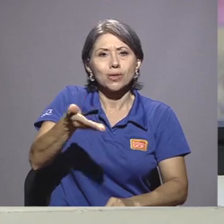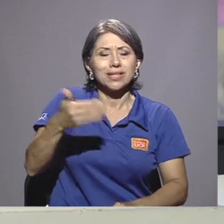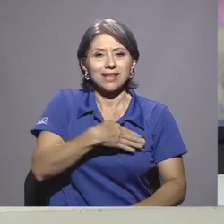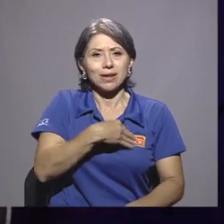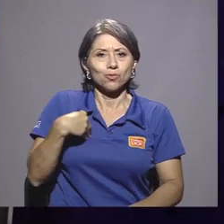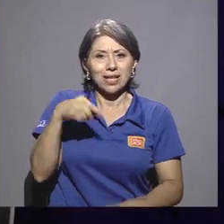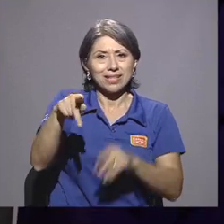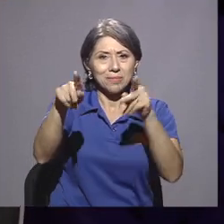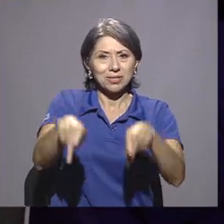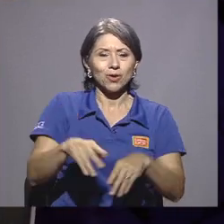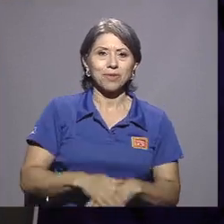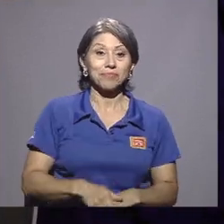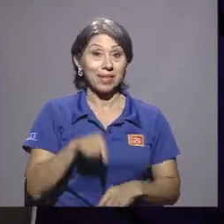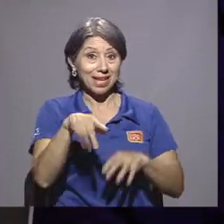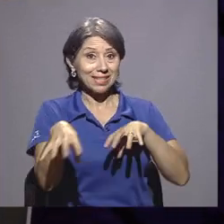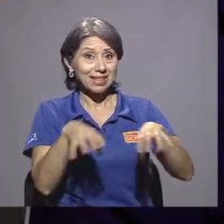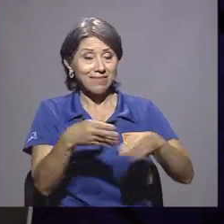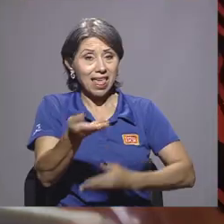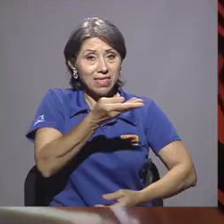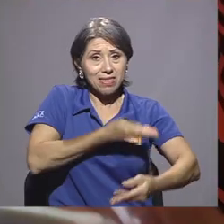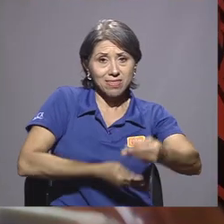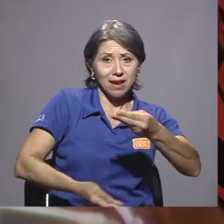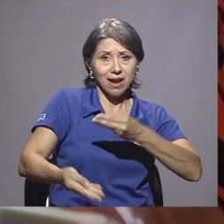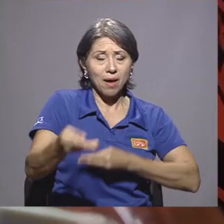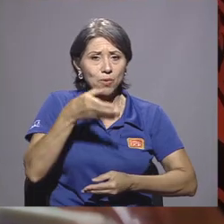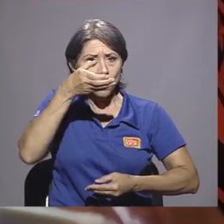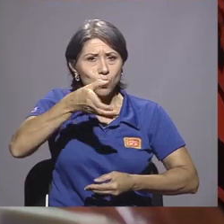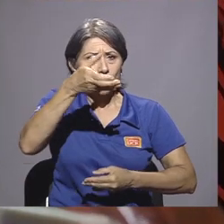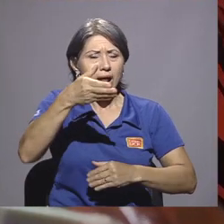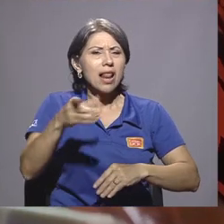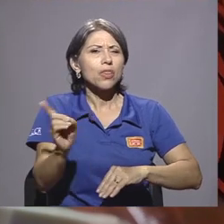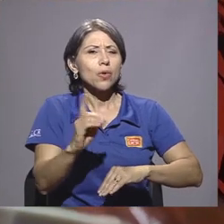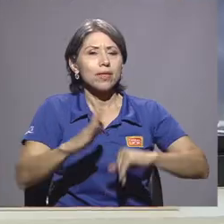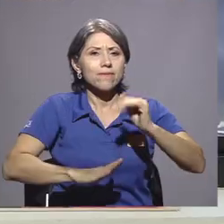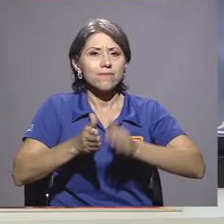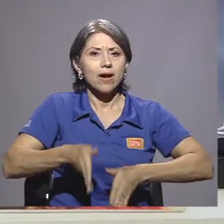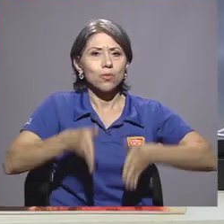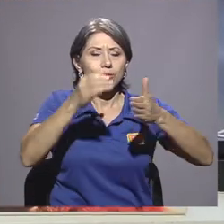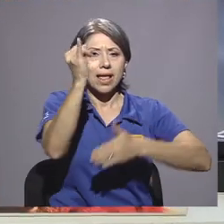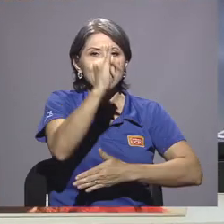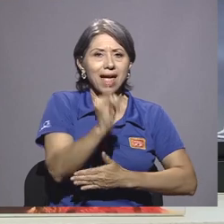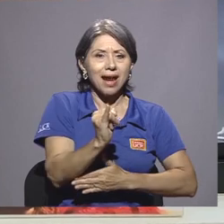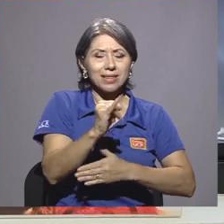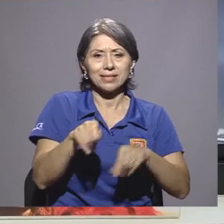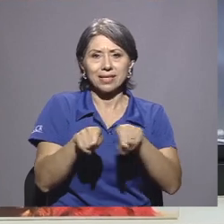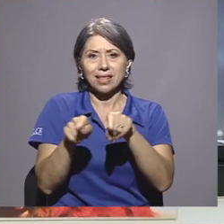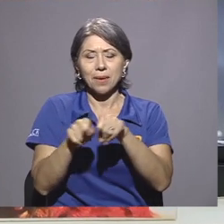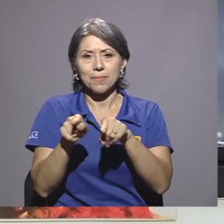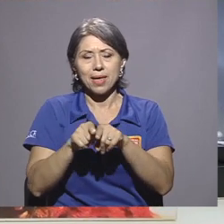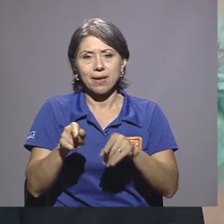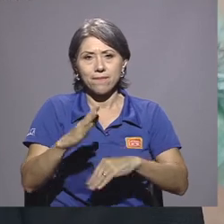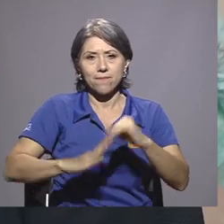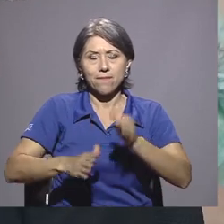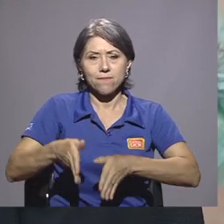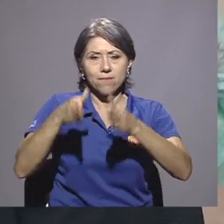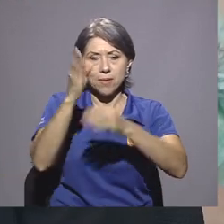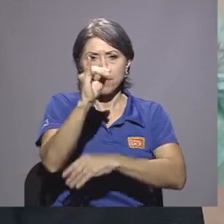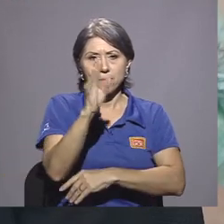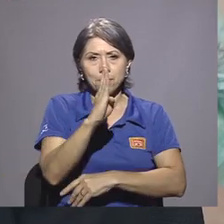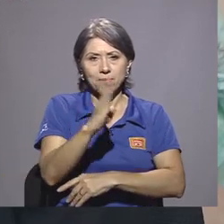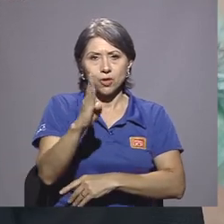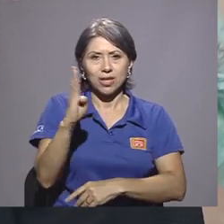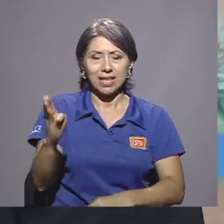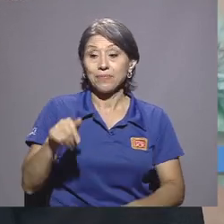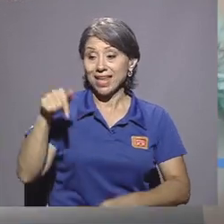Esta actividad de intercambio cultural se llevó a cabo en las facultades de artes y bibliotecología. Este